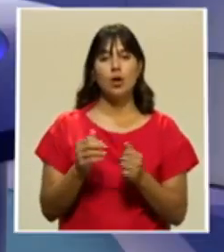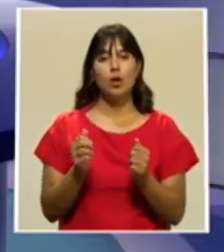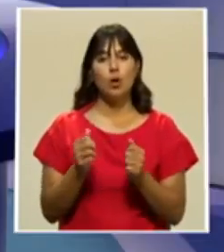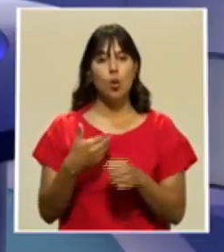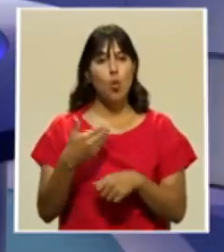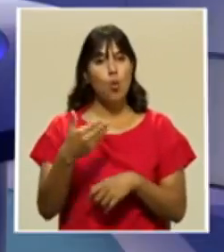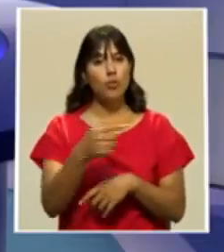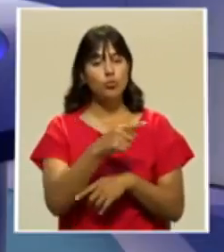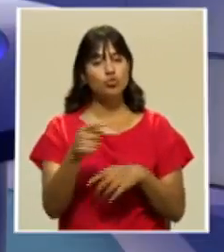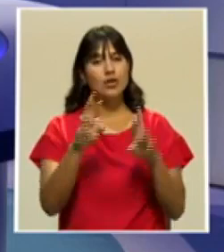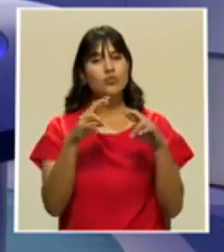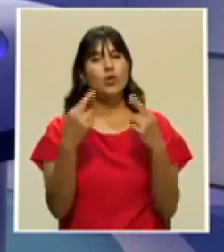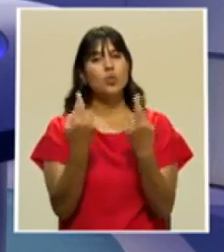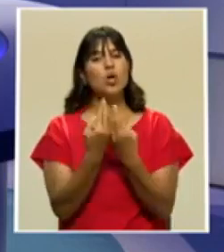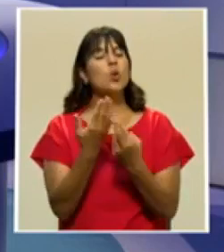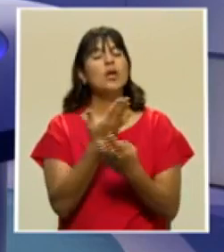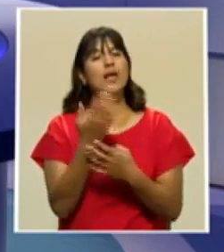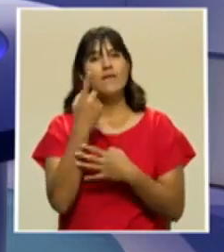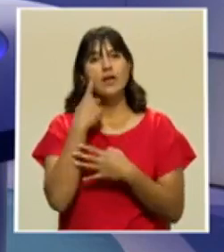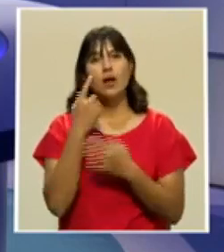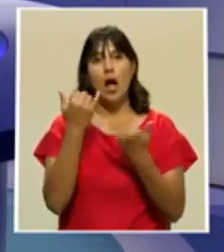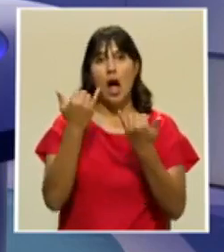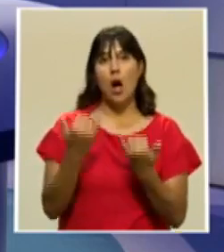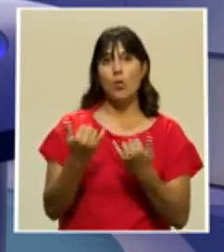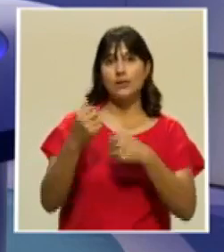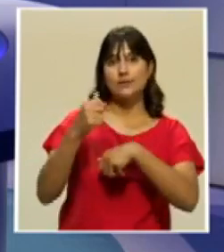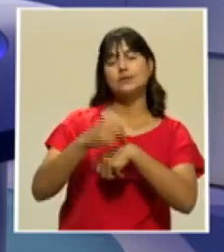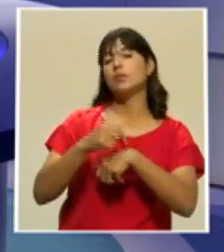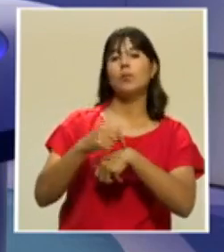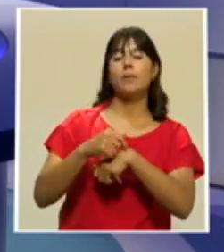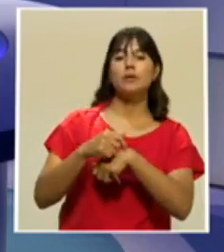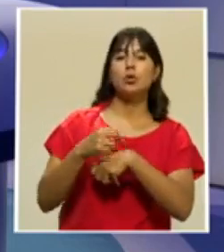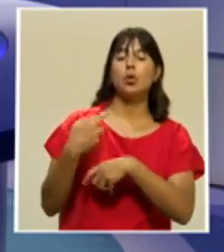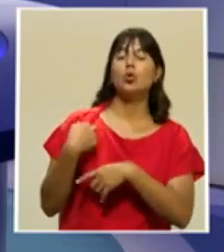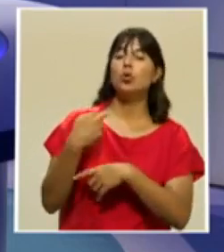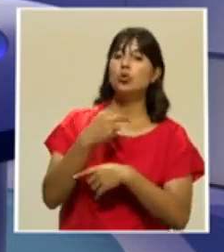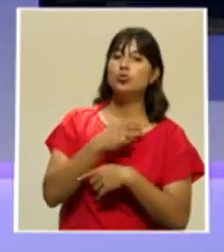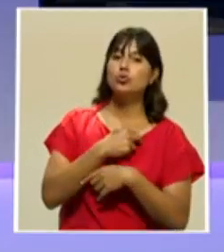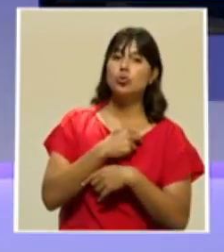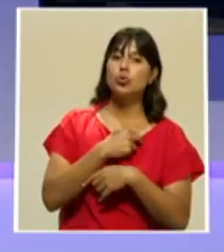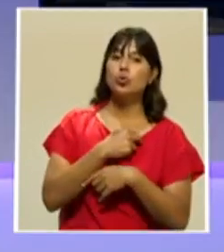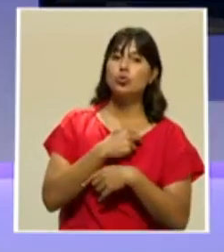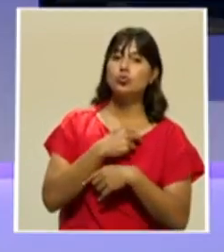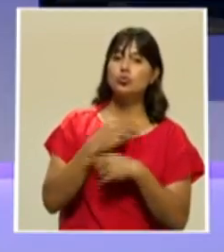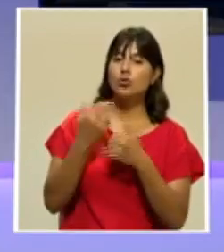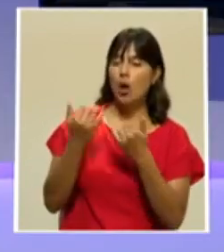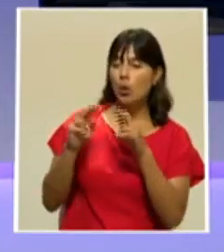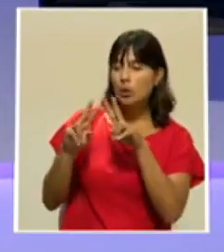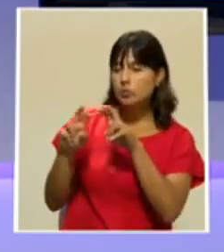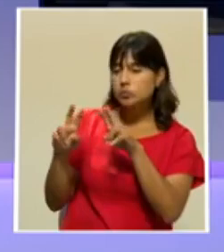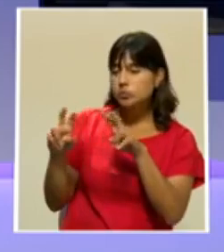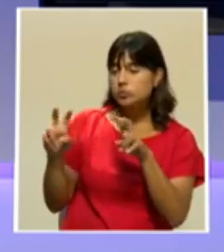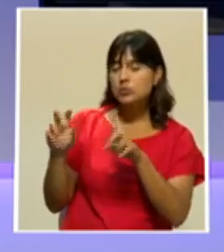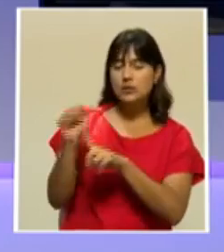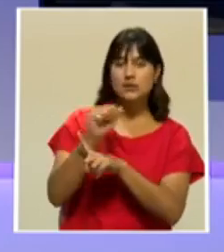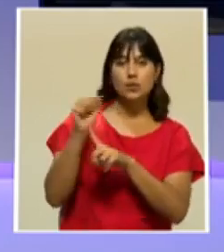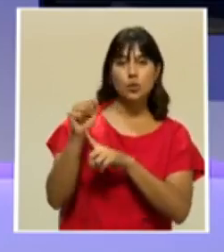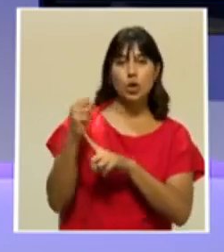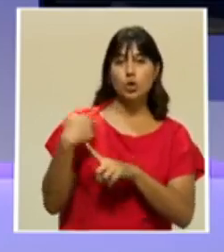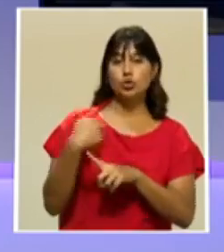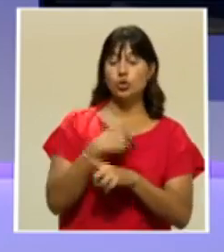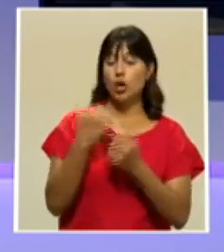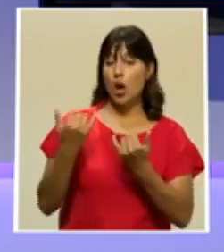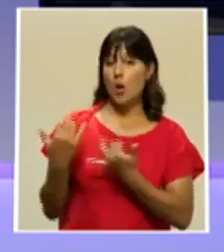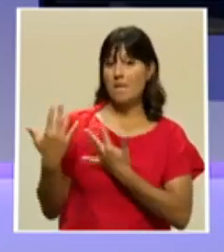reunieron? En este momento lo que hemos oído hasta ahora es un cuidadoso, estamos estudiándolo, estamos esperando a leer